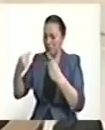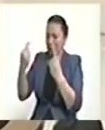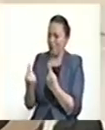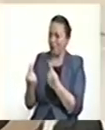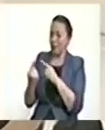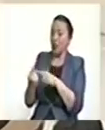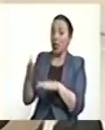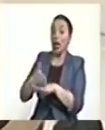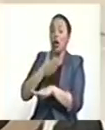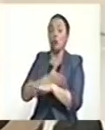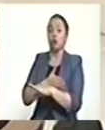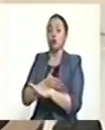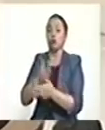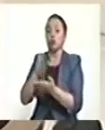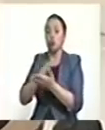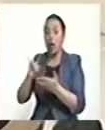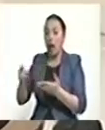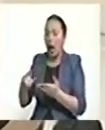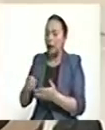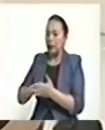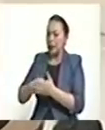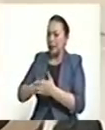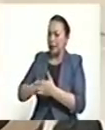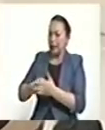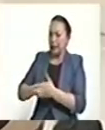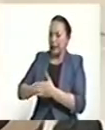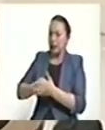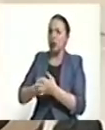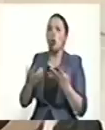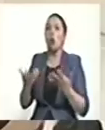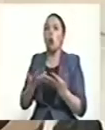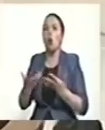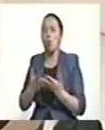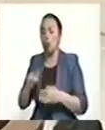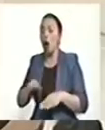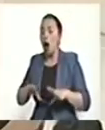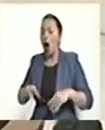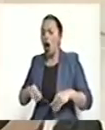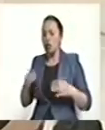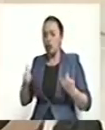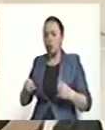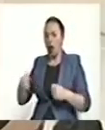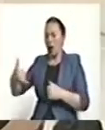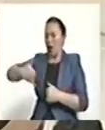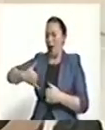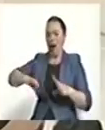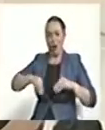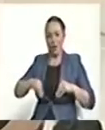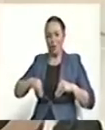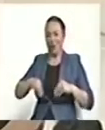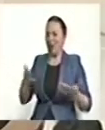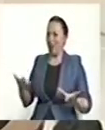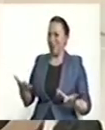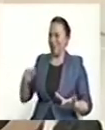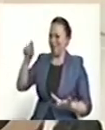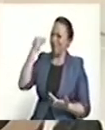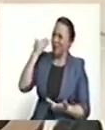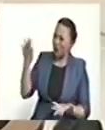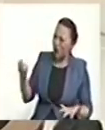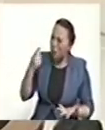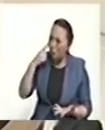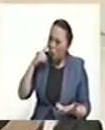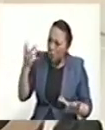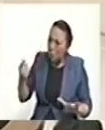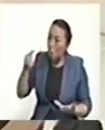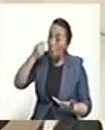llevada a una acción sexual, lo hizo con su consentimiento. Esa reacción, senadora Maritza, es una